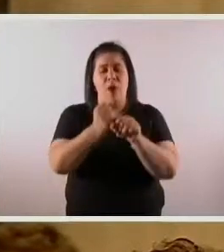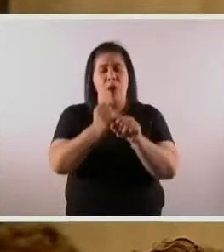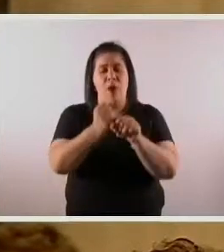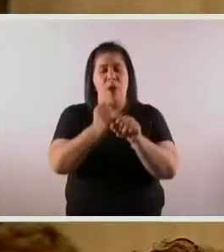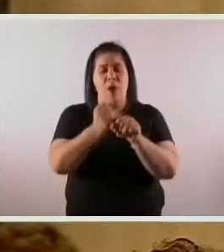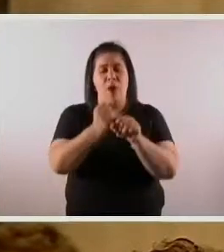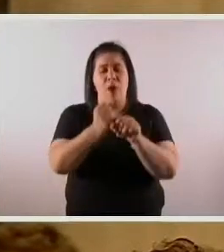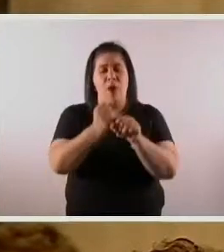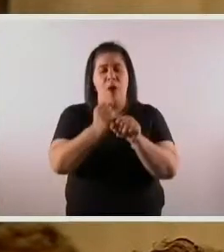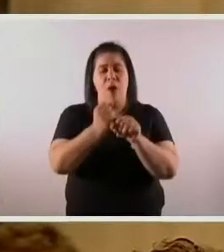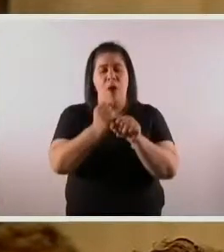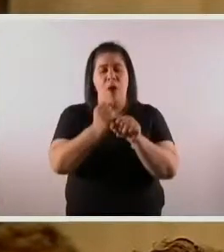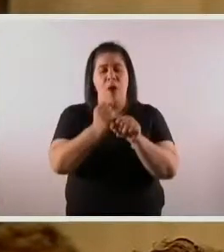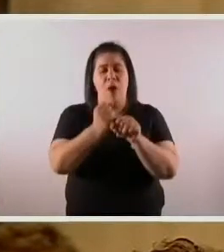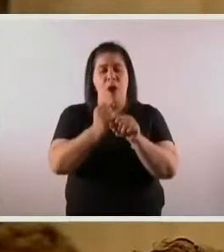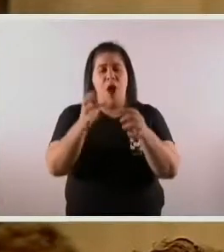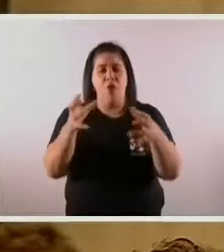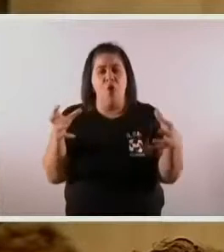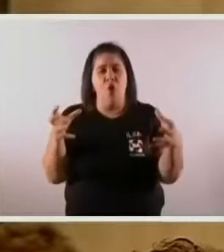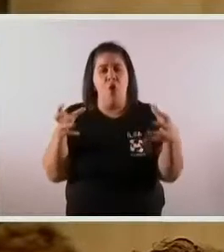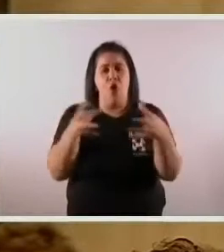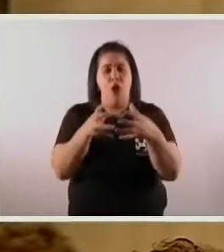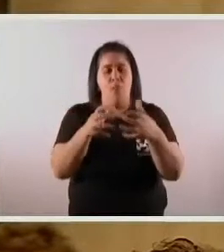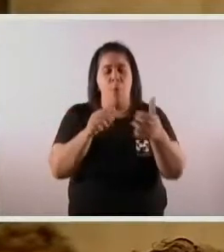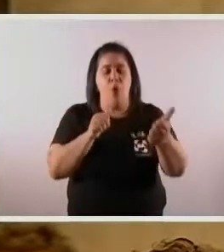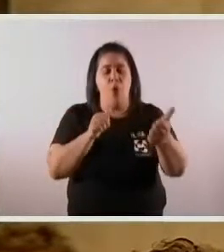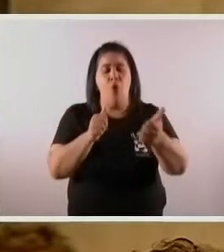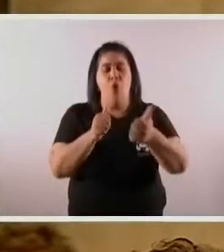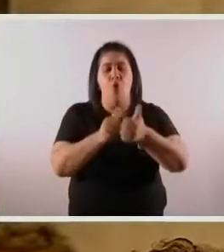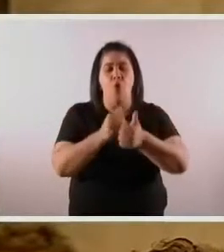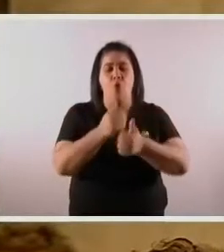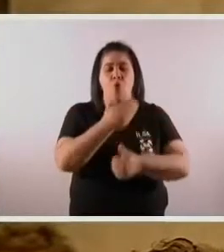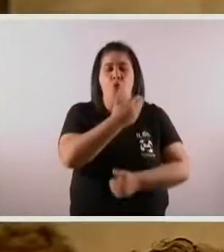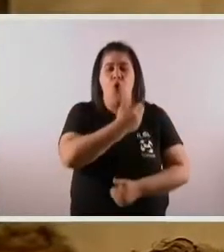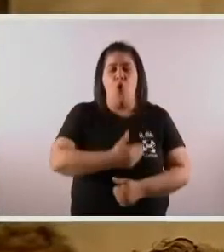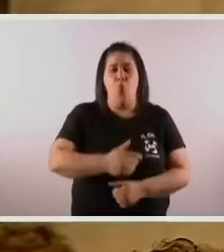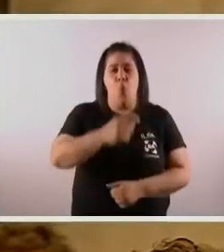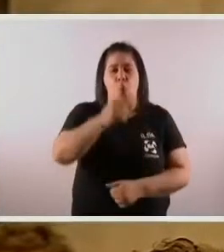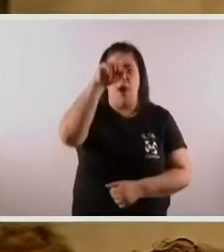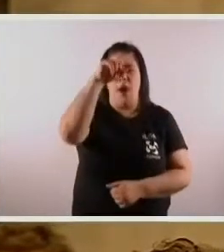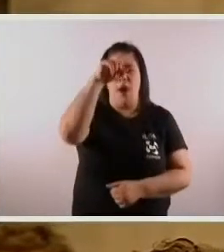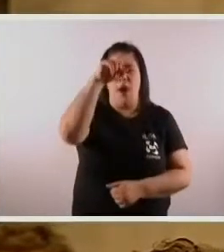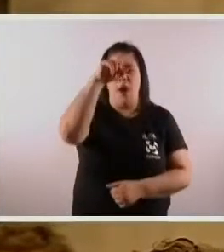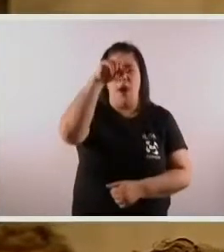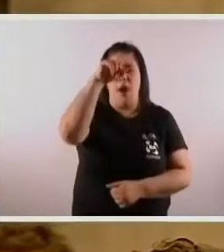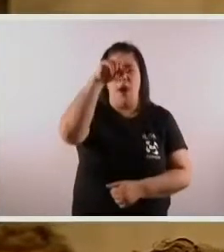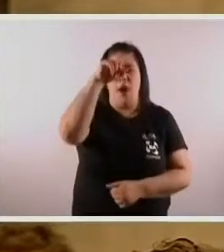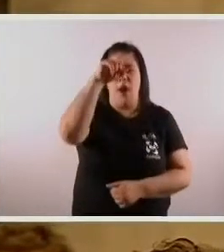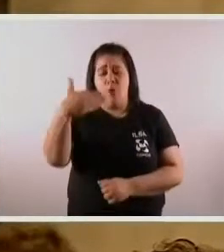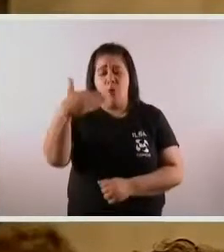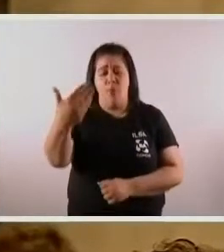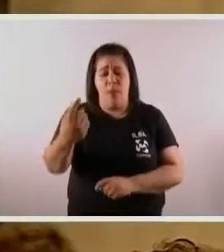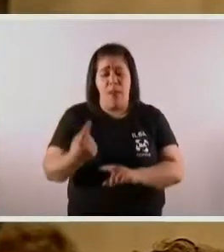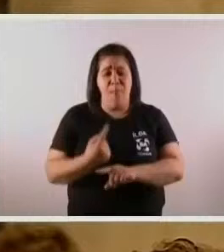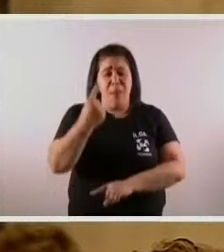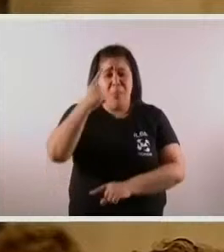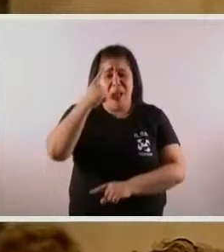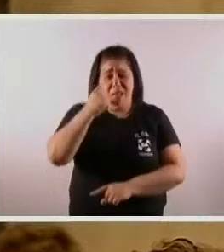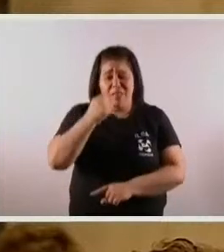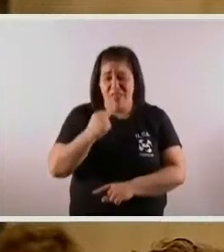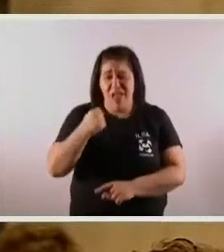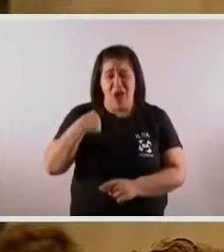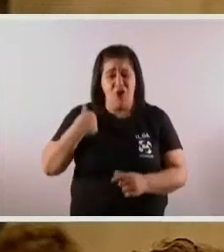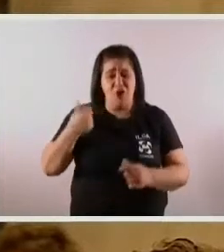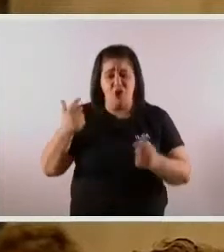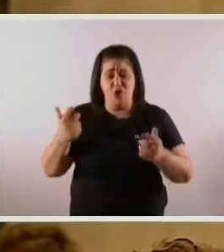inversión monetaria, sino que hay un costado político detrás de todo esto. Terminó reafirmando la necesidad de una Argentina